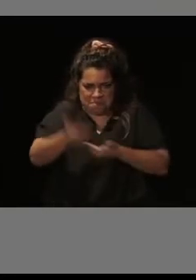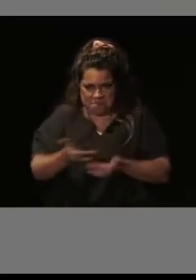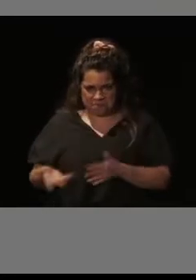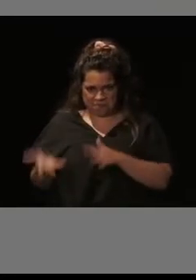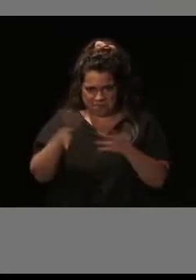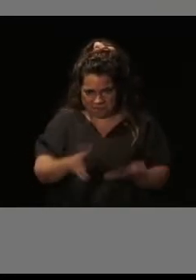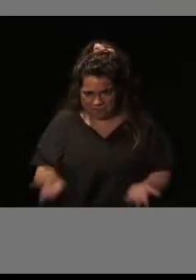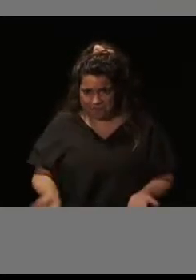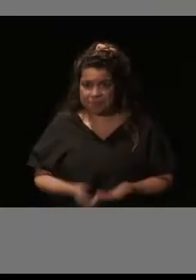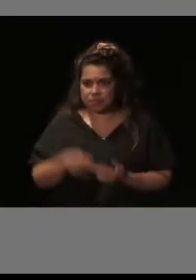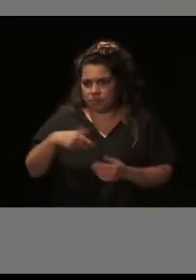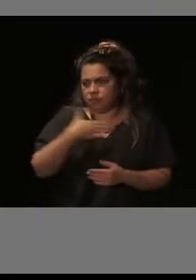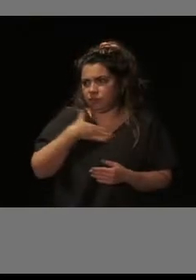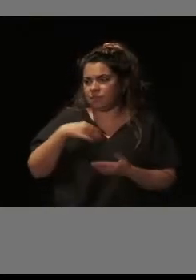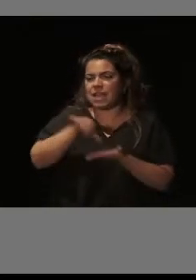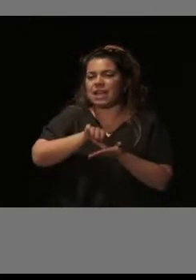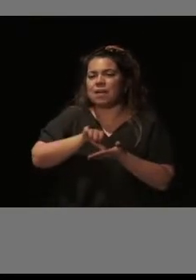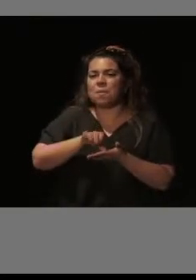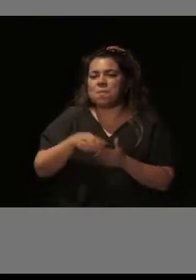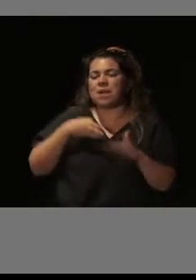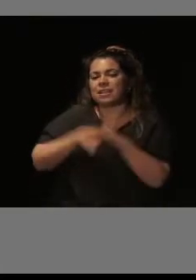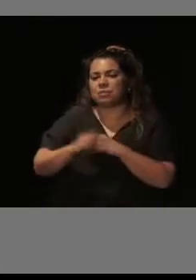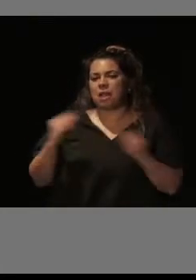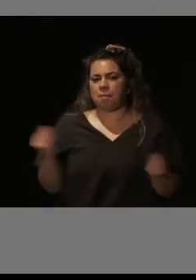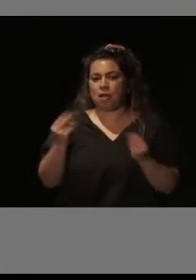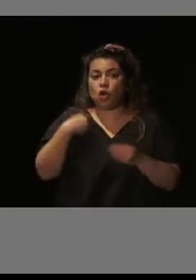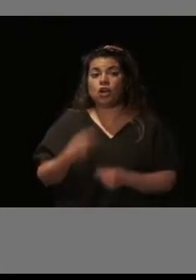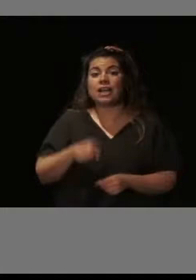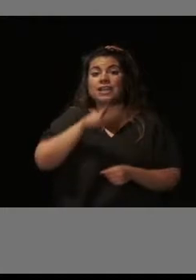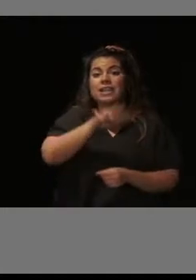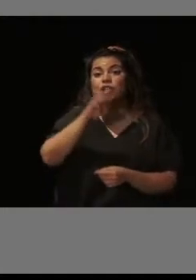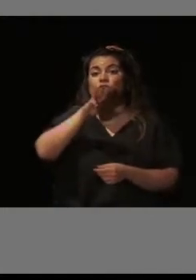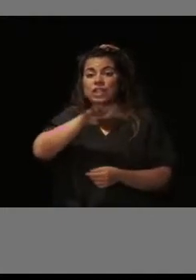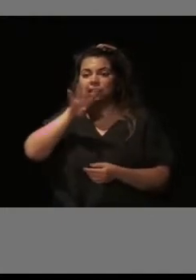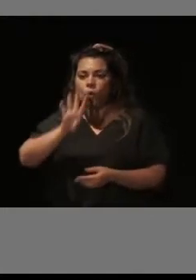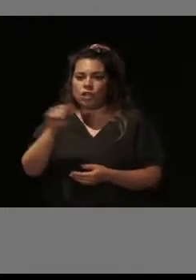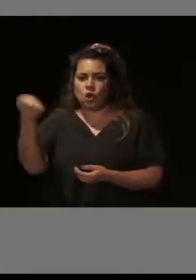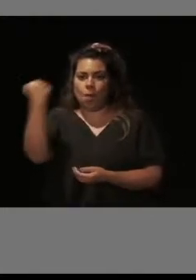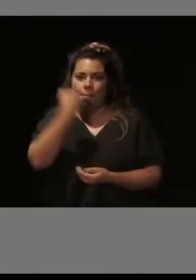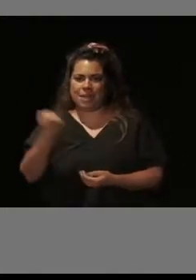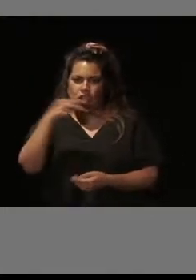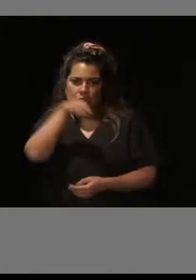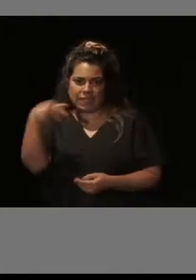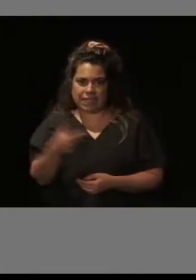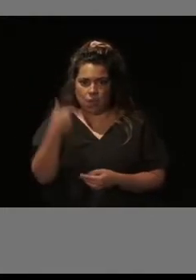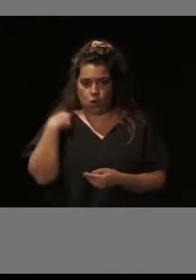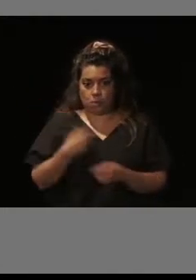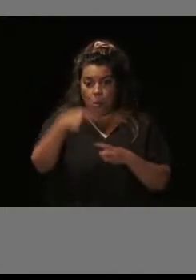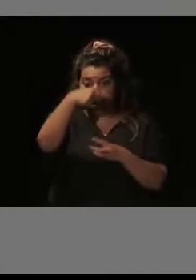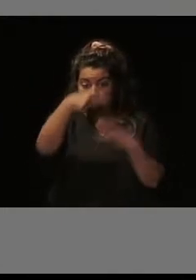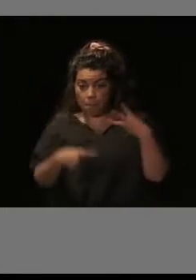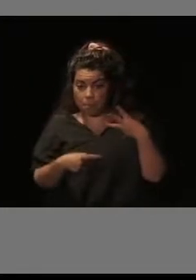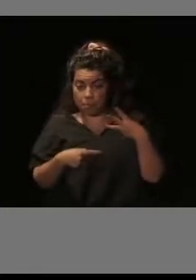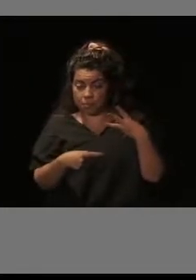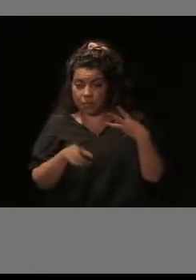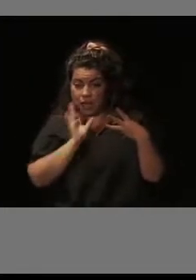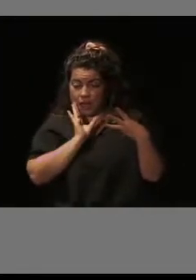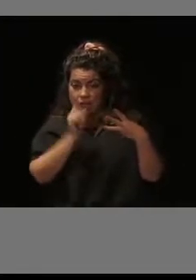accesibilidad en la ciudad. Se han invertido esos 134 millones de euros entre los tres planes, pero